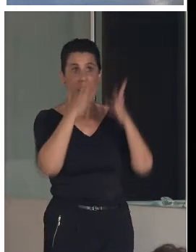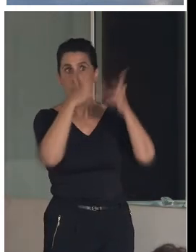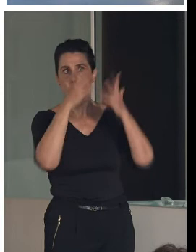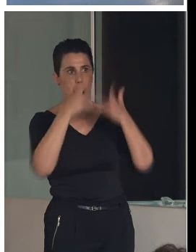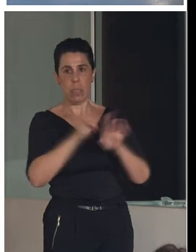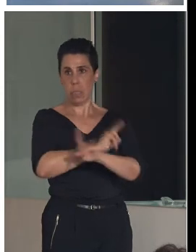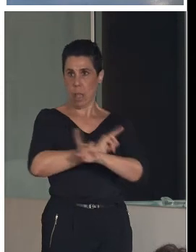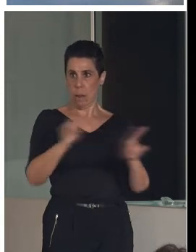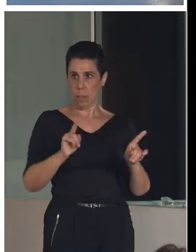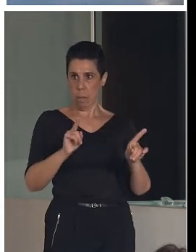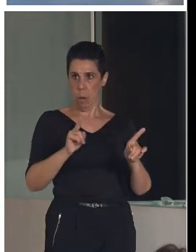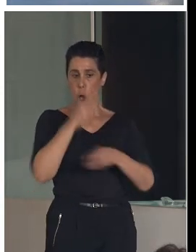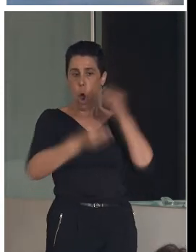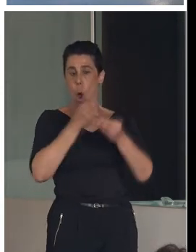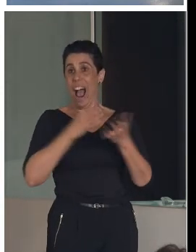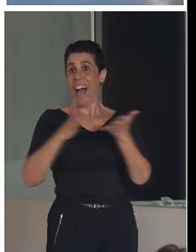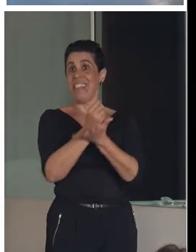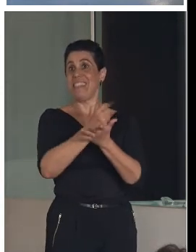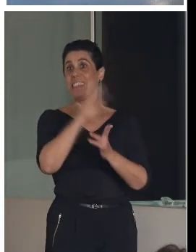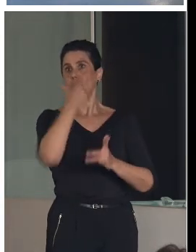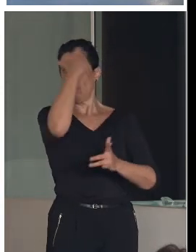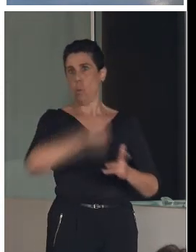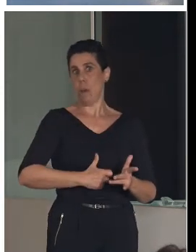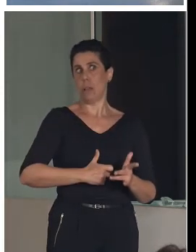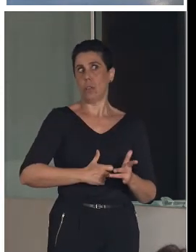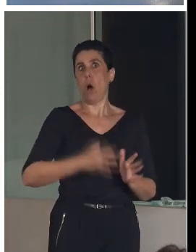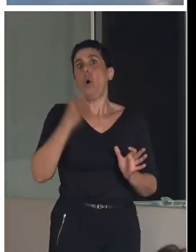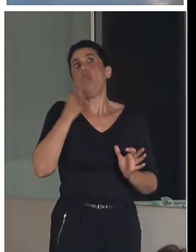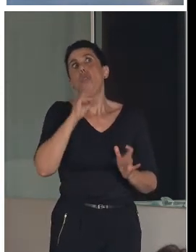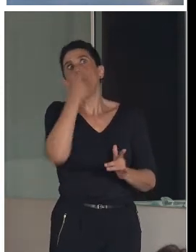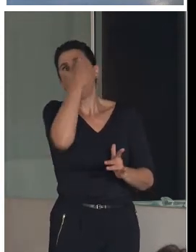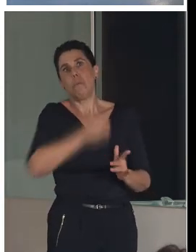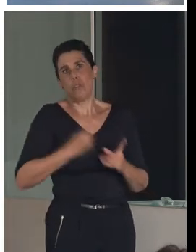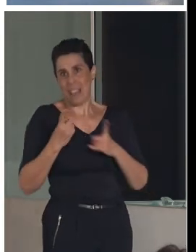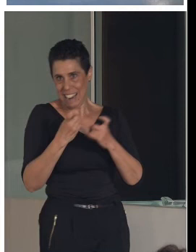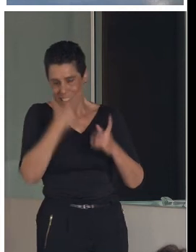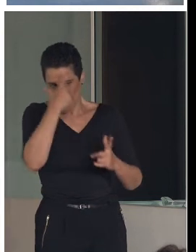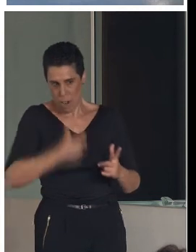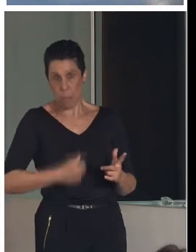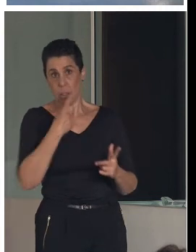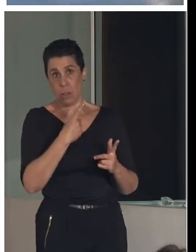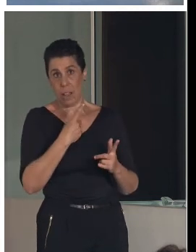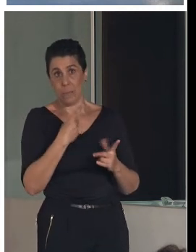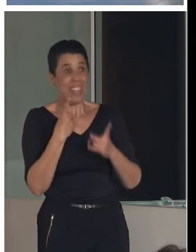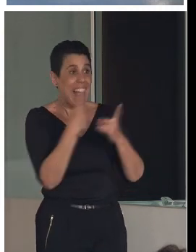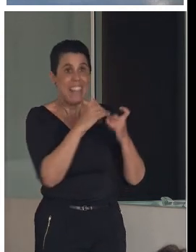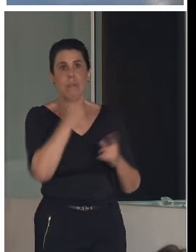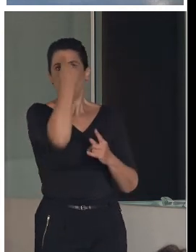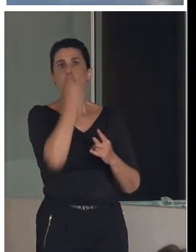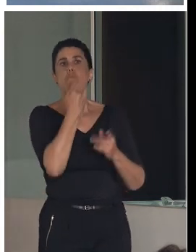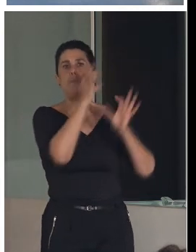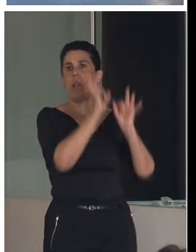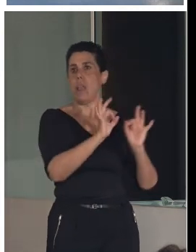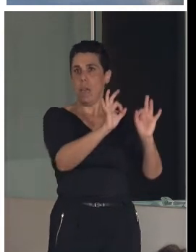esas tareas las hace una sola persona o las tendría que hacer. Por tanto, necesitamos un perfil especializado que